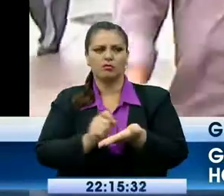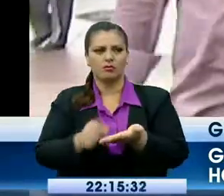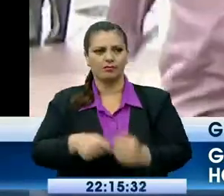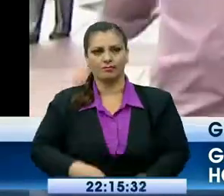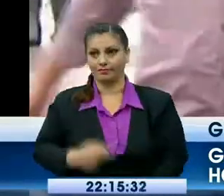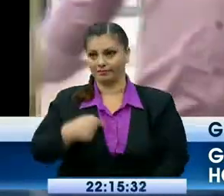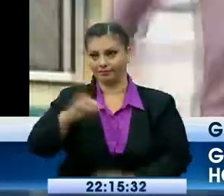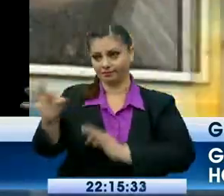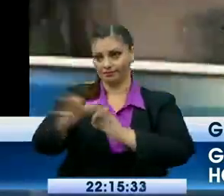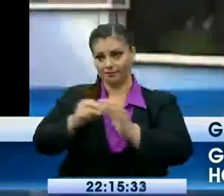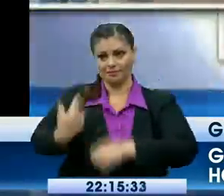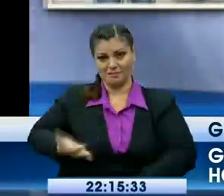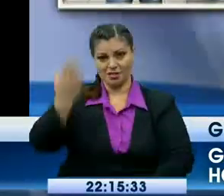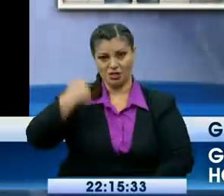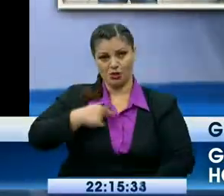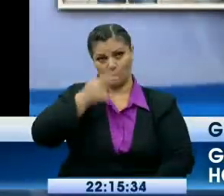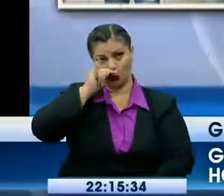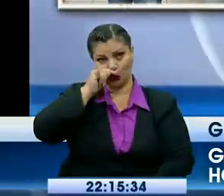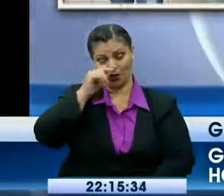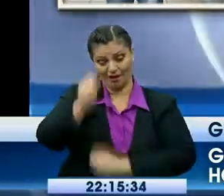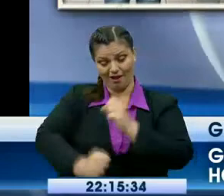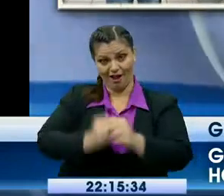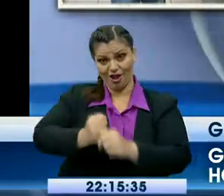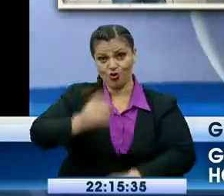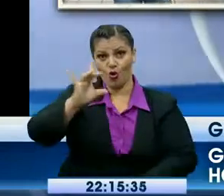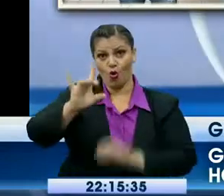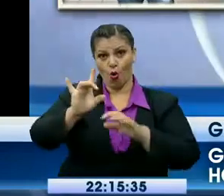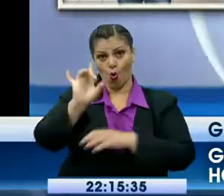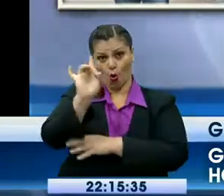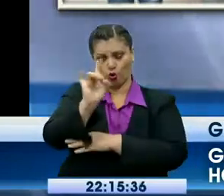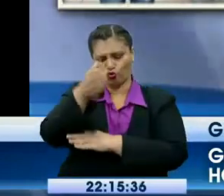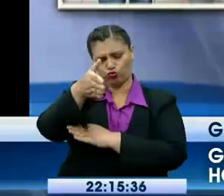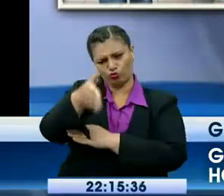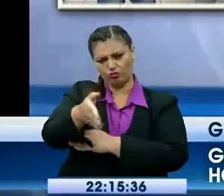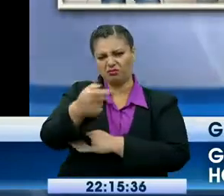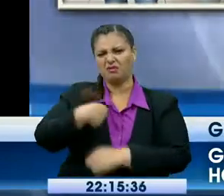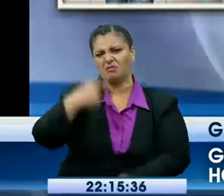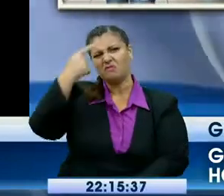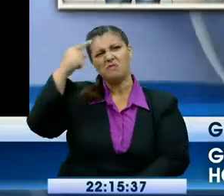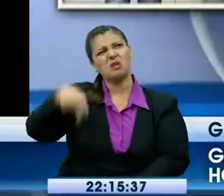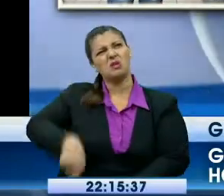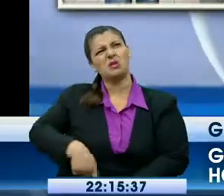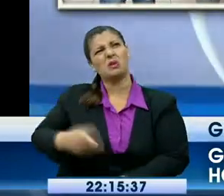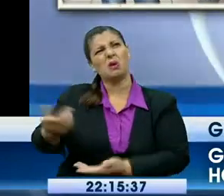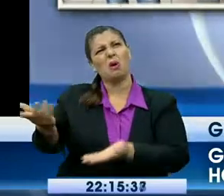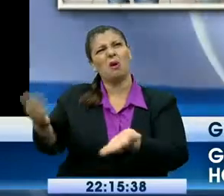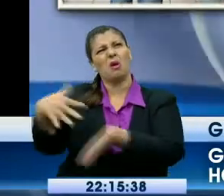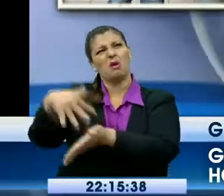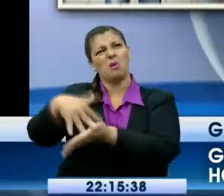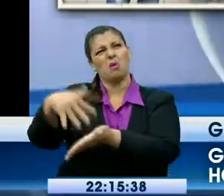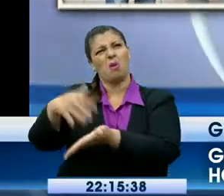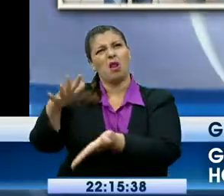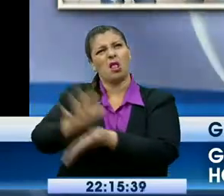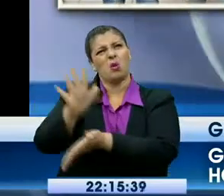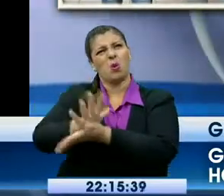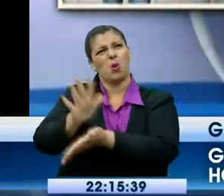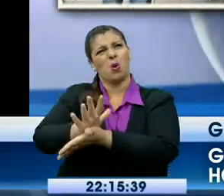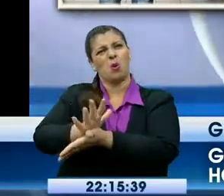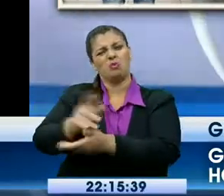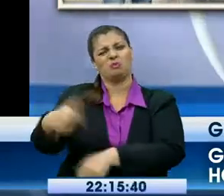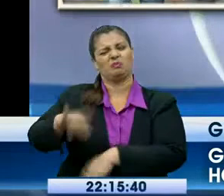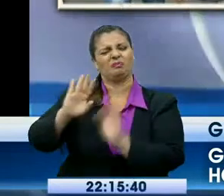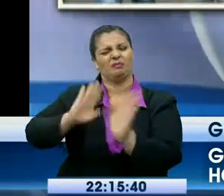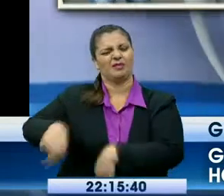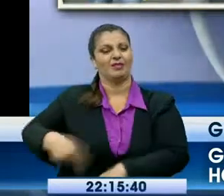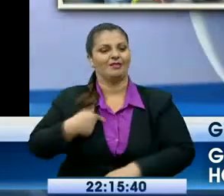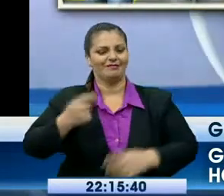llegar a la escuela, comer, sacarte la trompa e irte a jugar a pelota, ¿verdad? Revolverte con tus pandas del barrio. Yo me crié en el